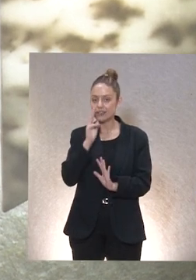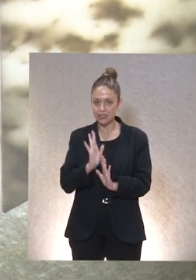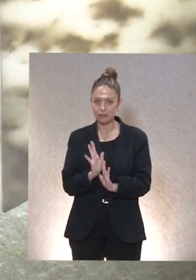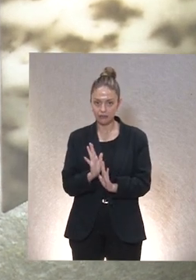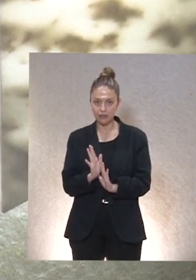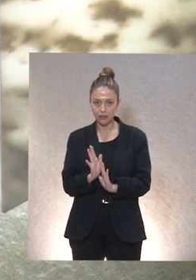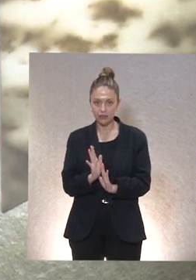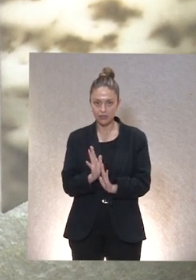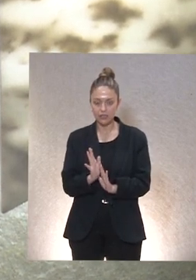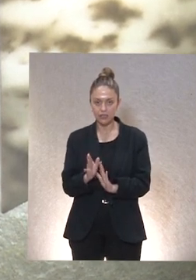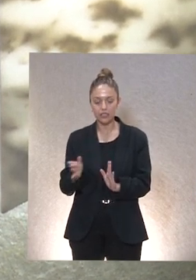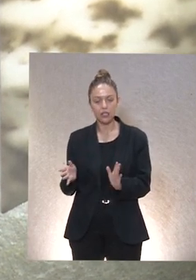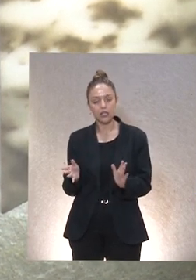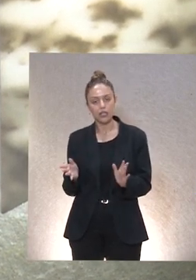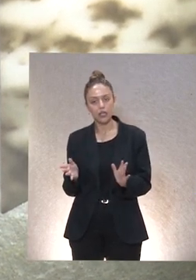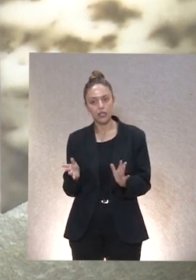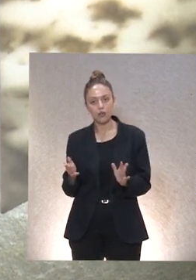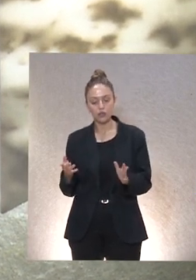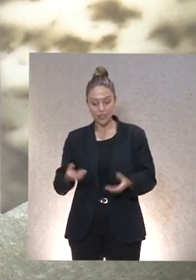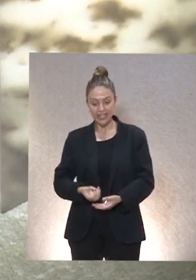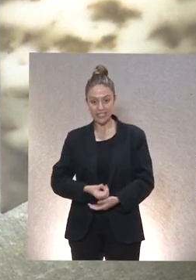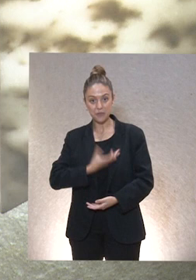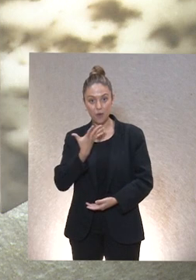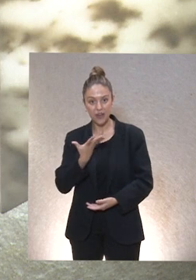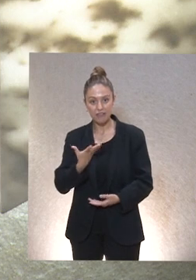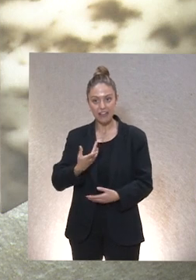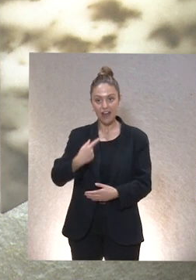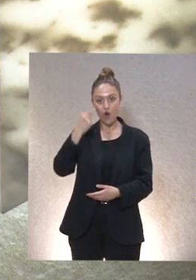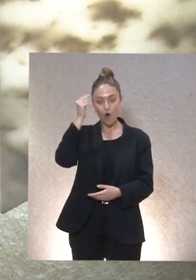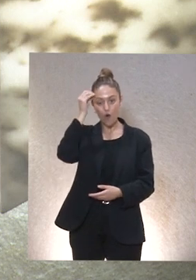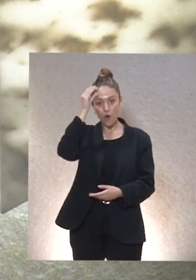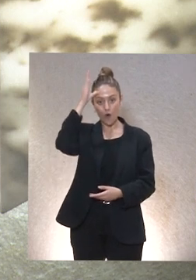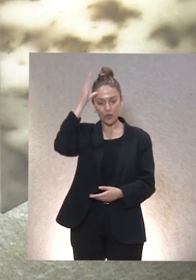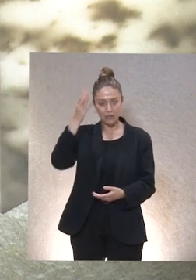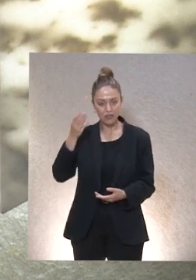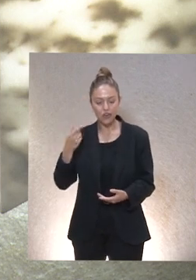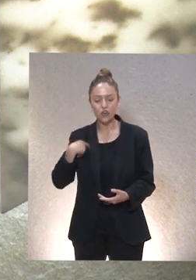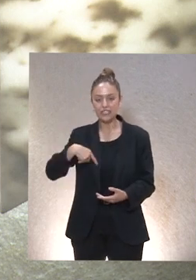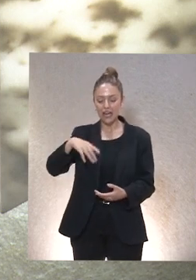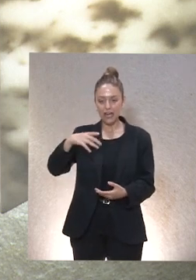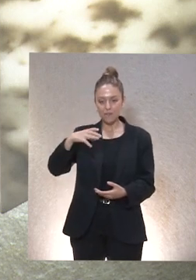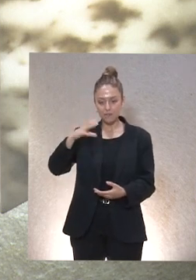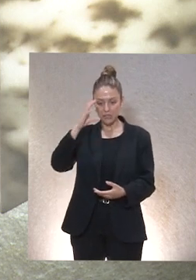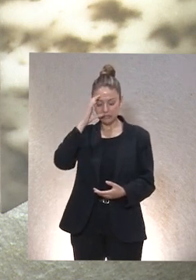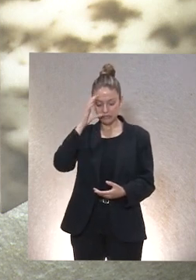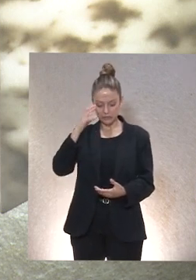cuando funciona con esa espontaneidad, también con ese conocimiento de sí mismo, con esa escucha de sí mismo,